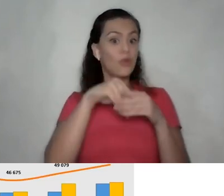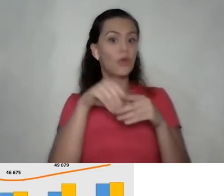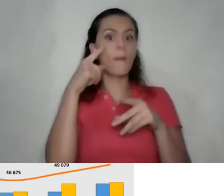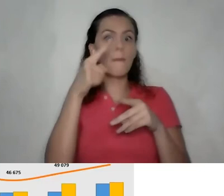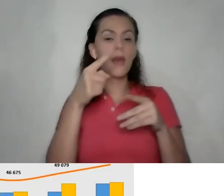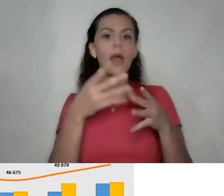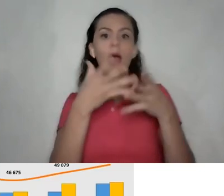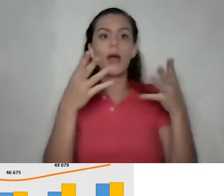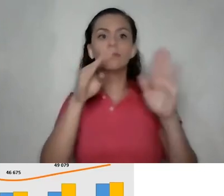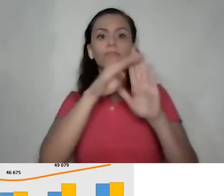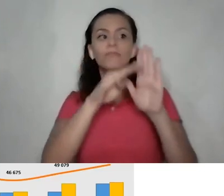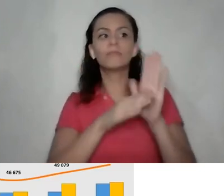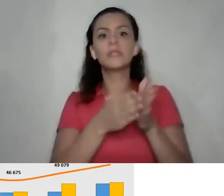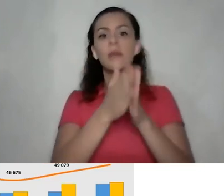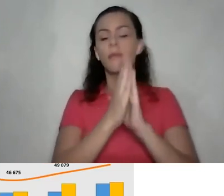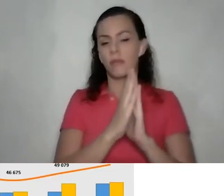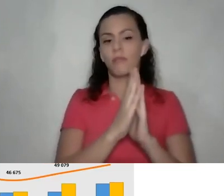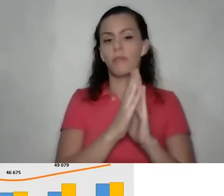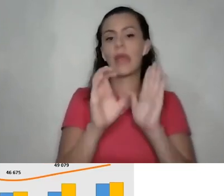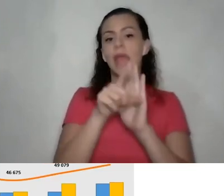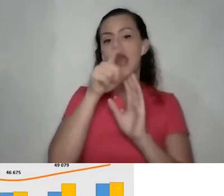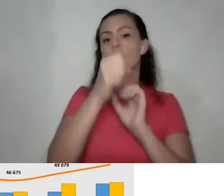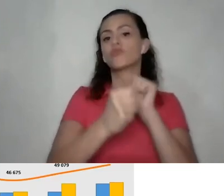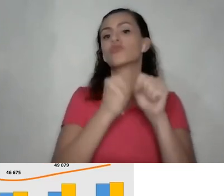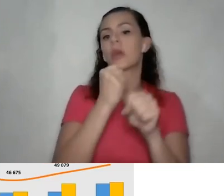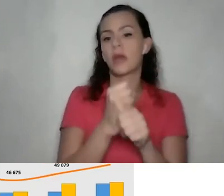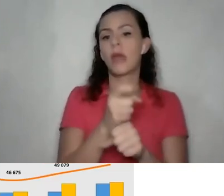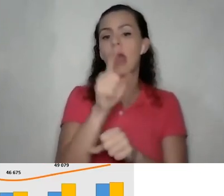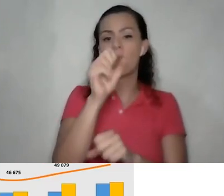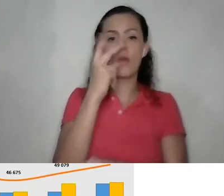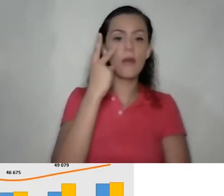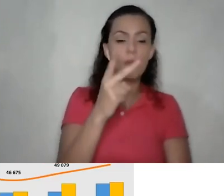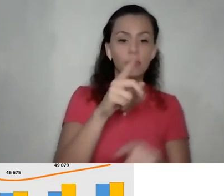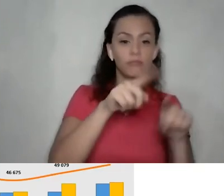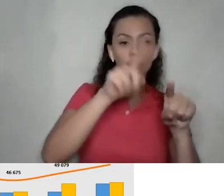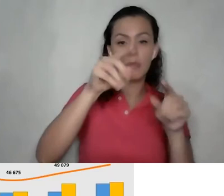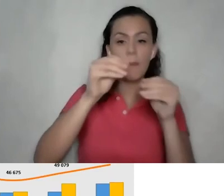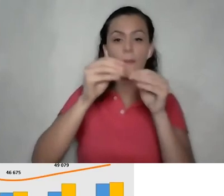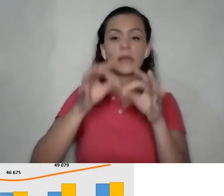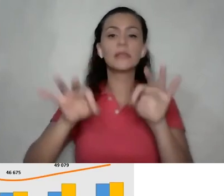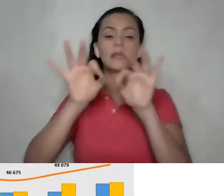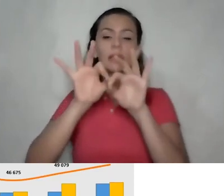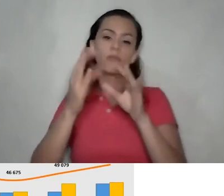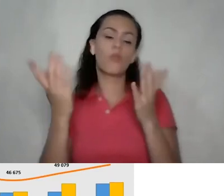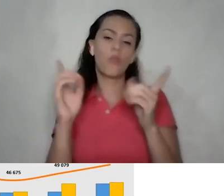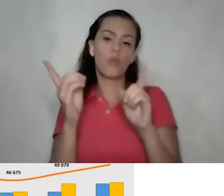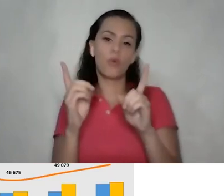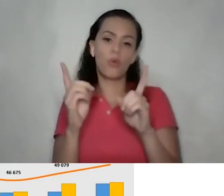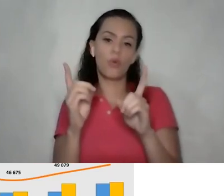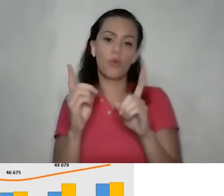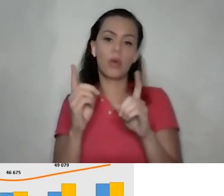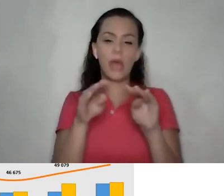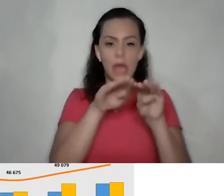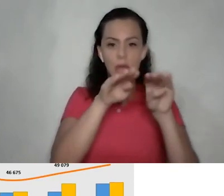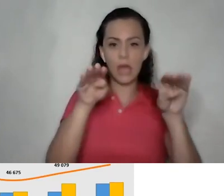piden. Estas son por año. Entonces, aquí podemos ver, al final el número más importante es la línea